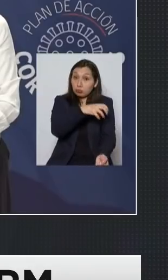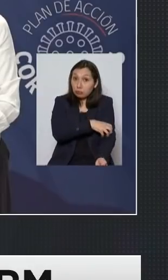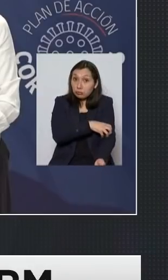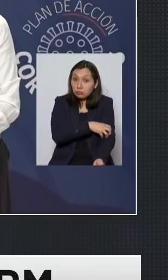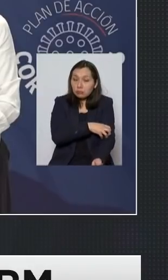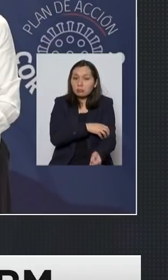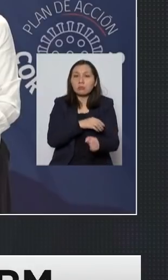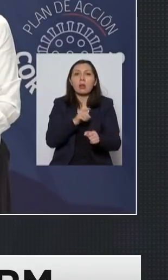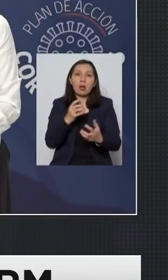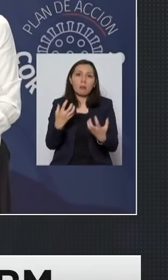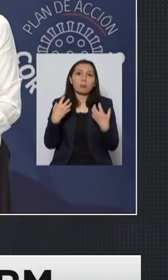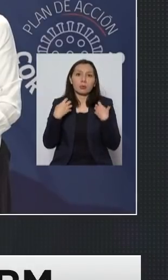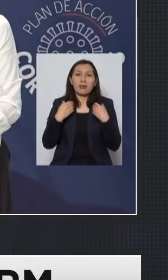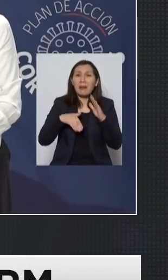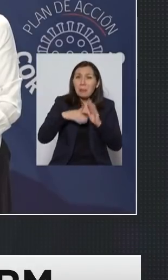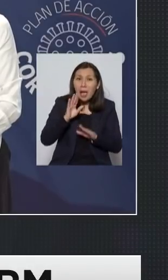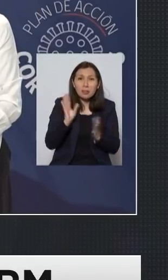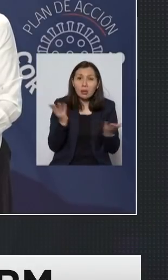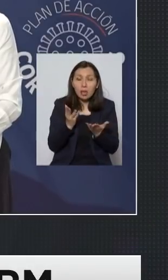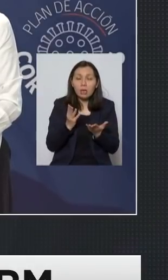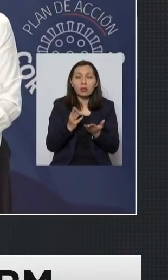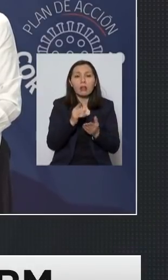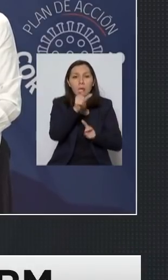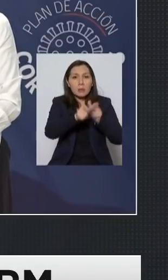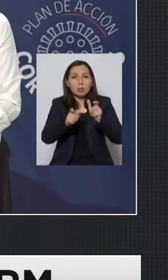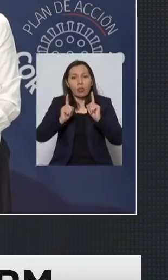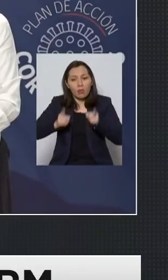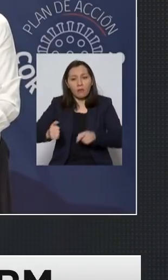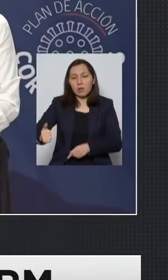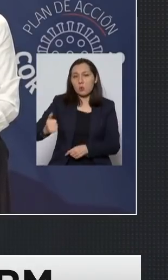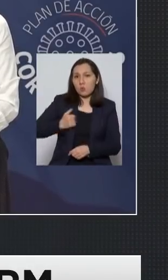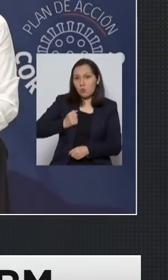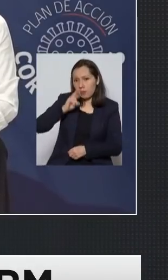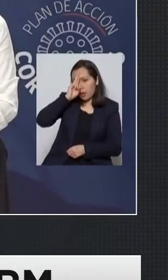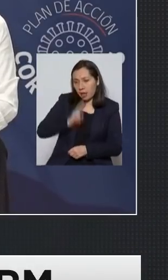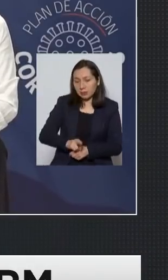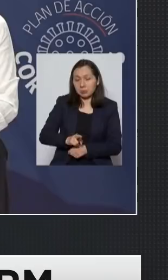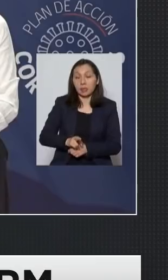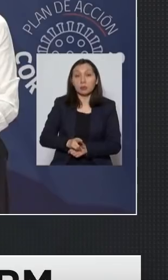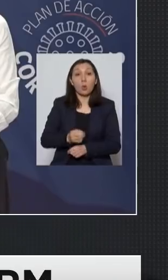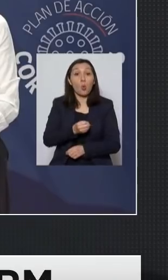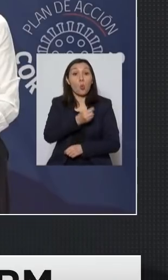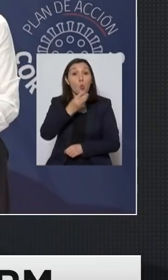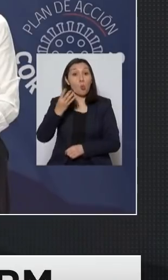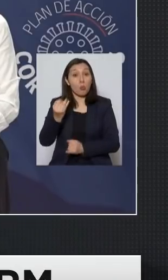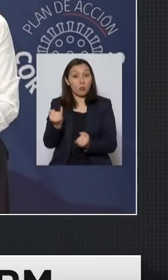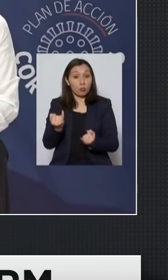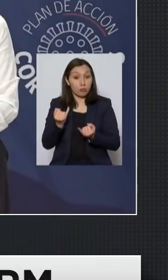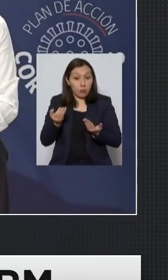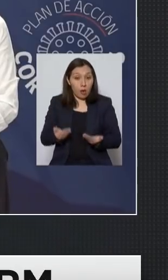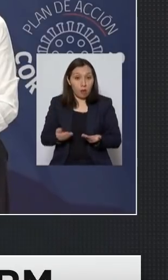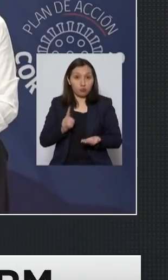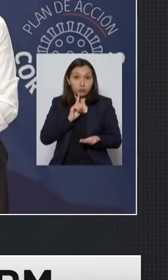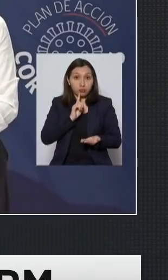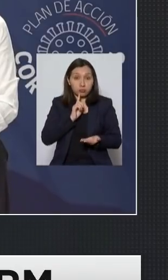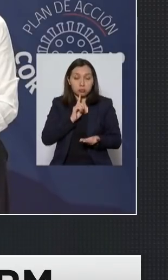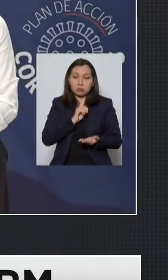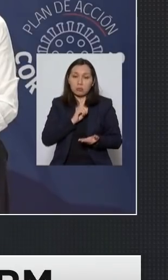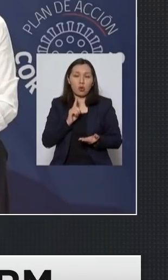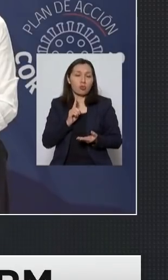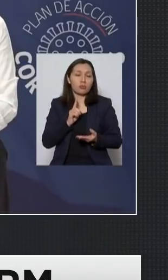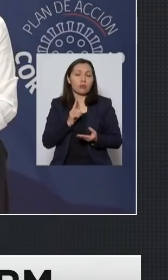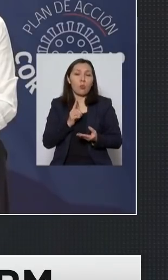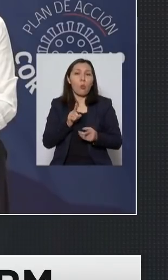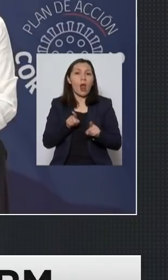depende no es cierto de que estas medidas efectivamente se respeten los datos numéricos que tenemos hoy día no avalan